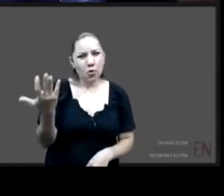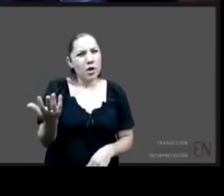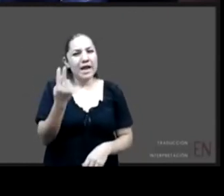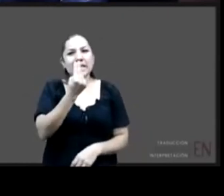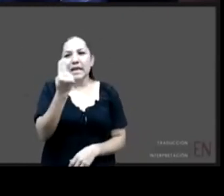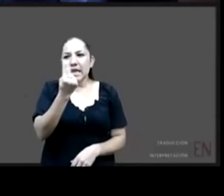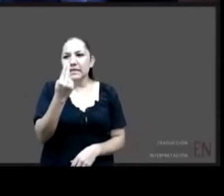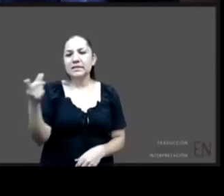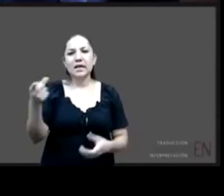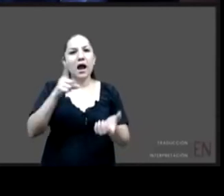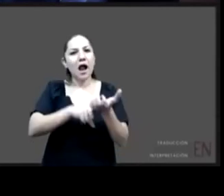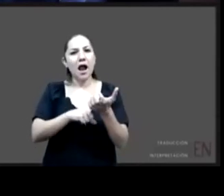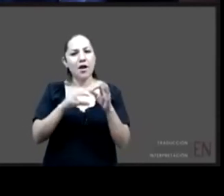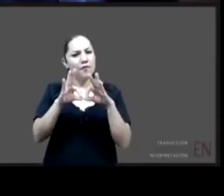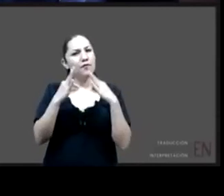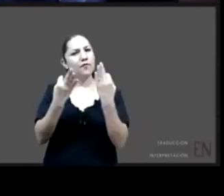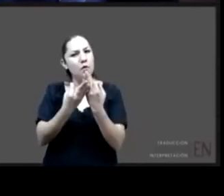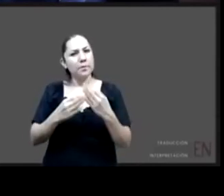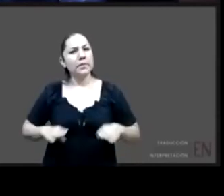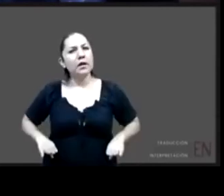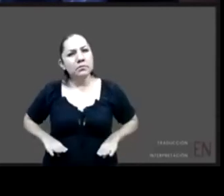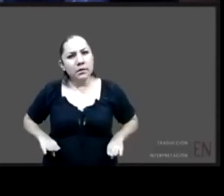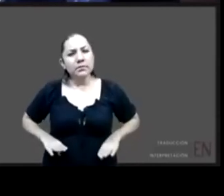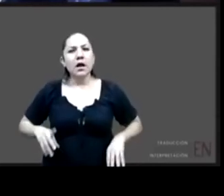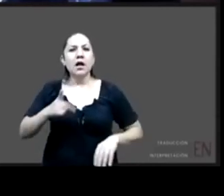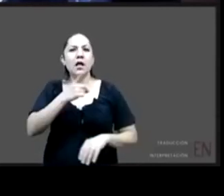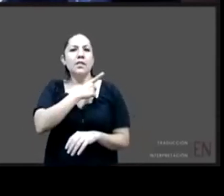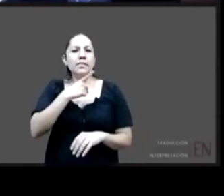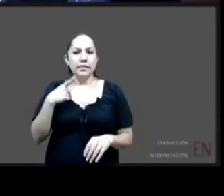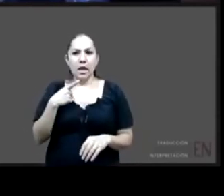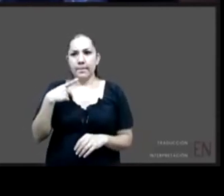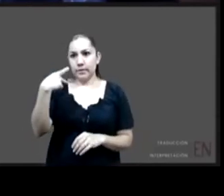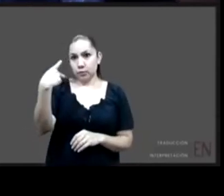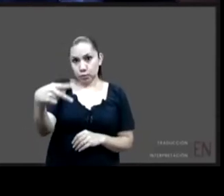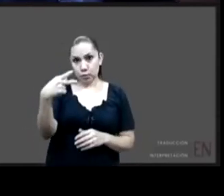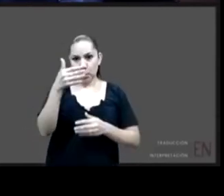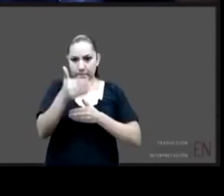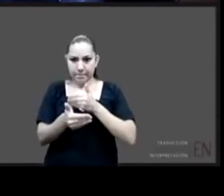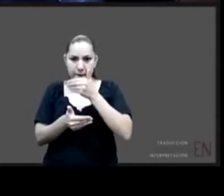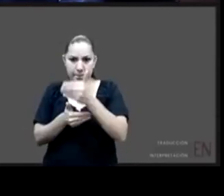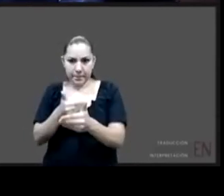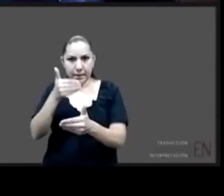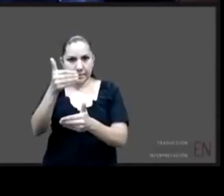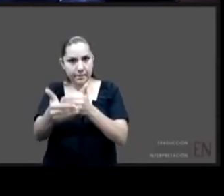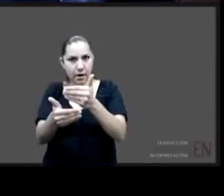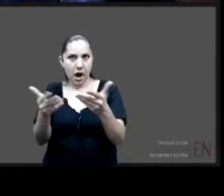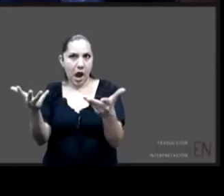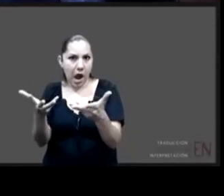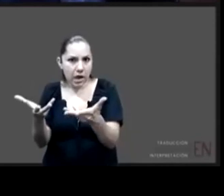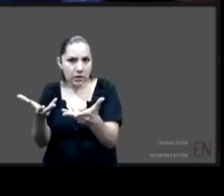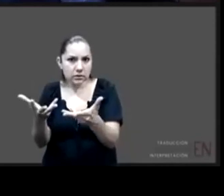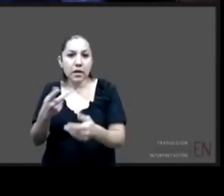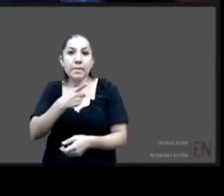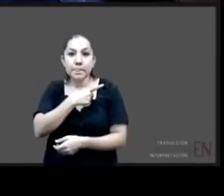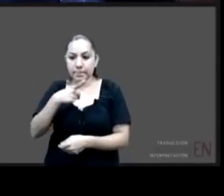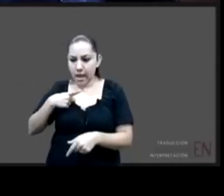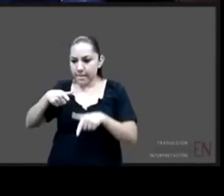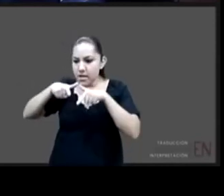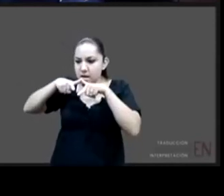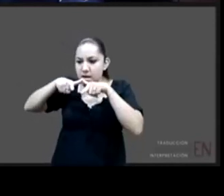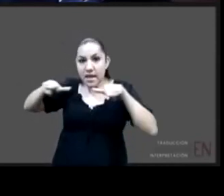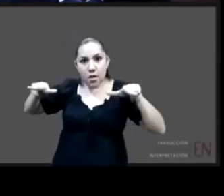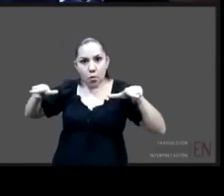labor que hacer para deconstruir digamos este tipo de lenguaje cuál se puede seguir usando